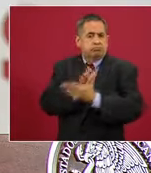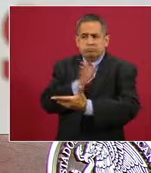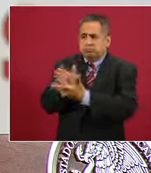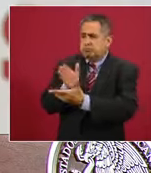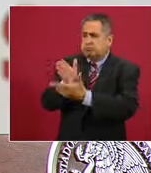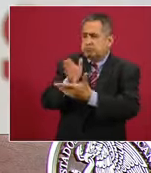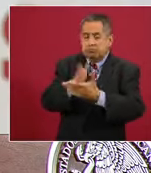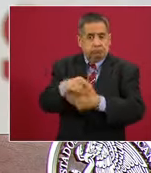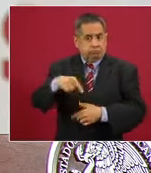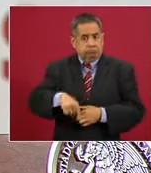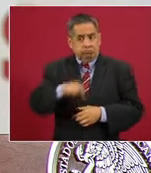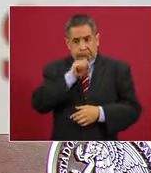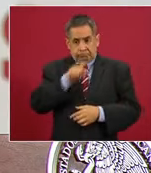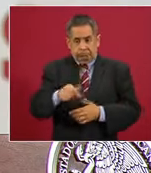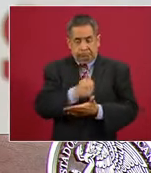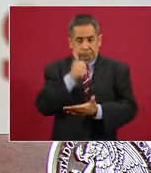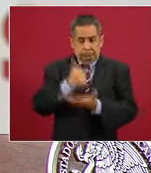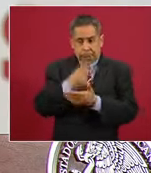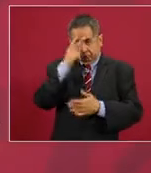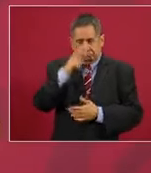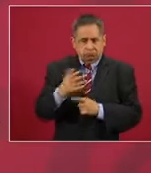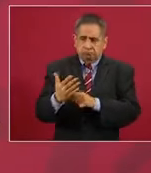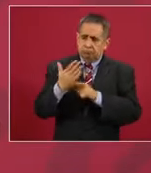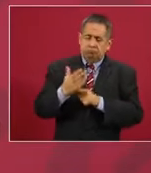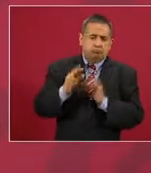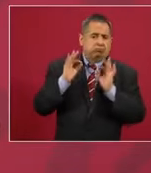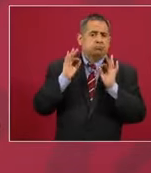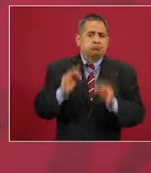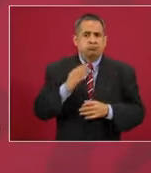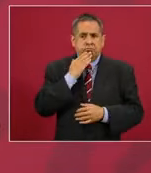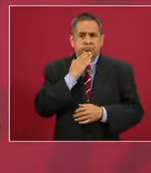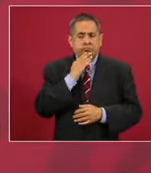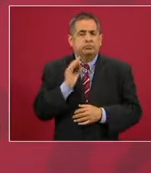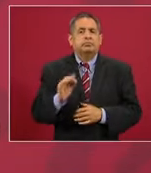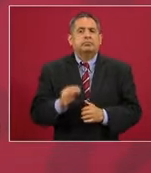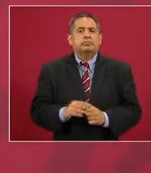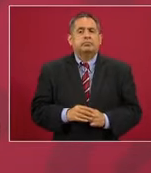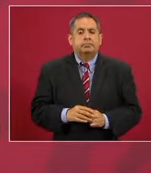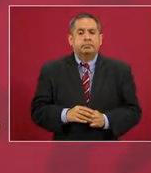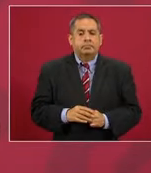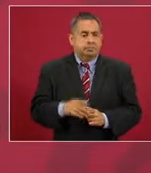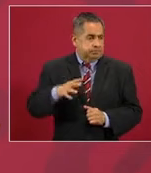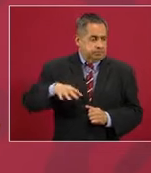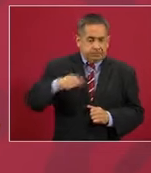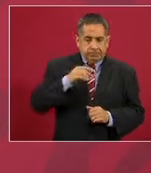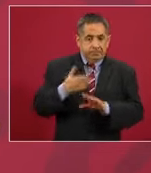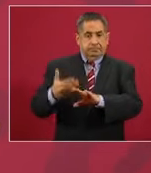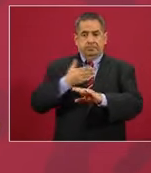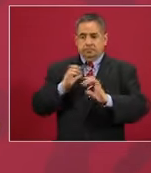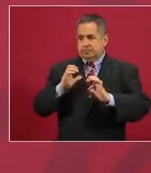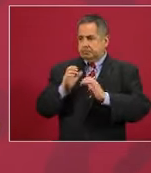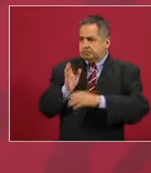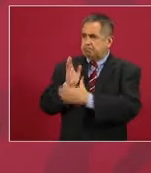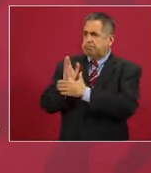Aquí en la Ciudad de México es el mejor modelo de atención preventiva,